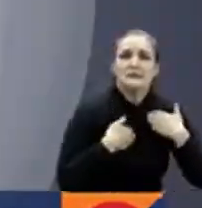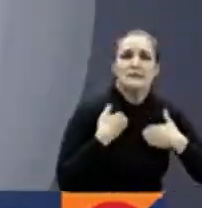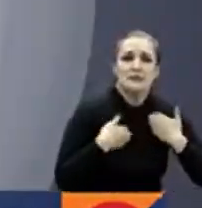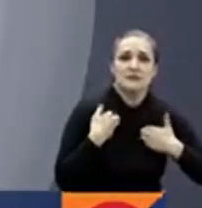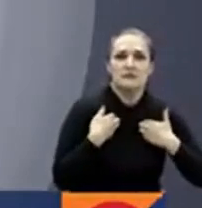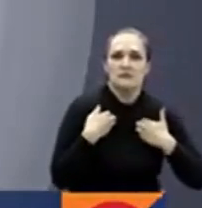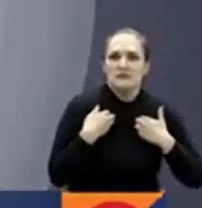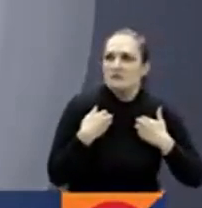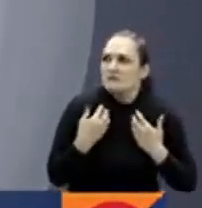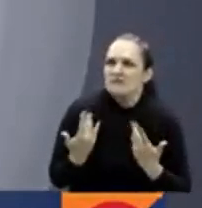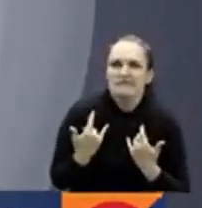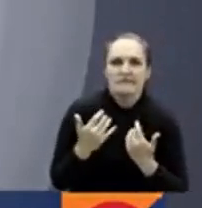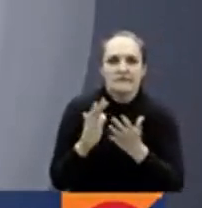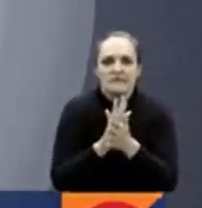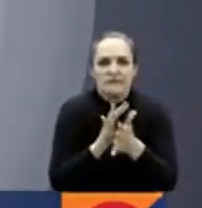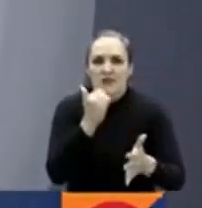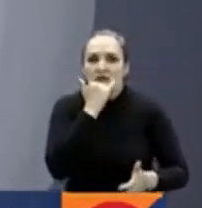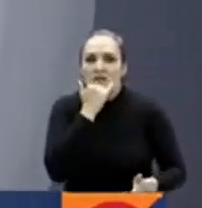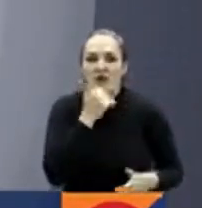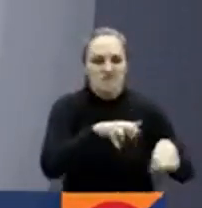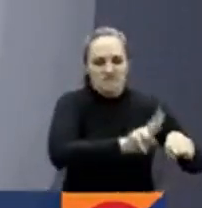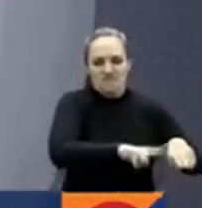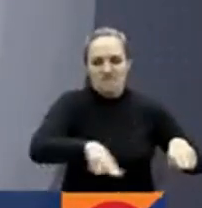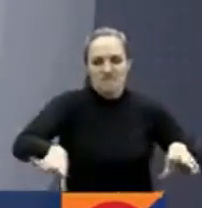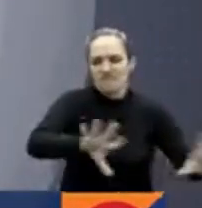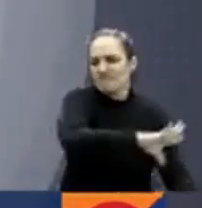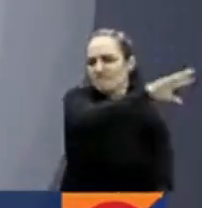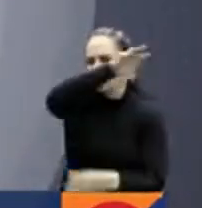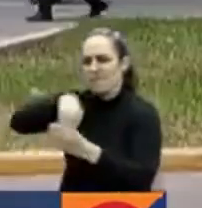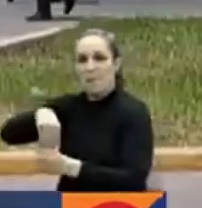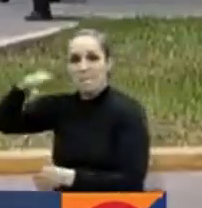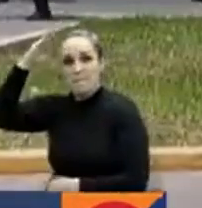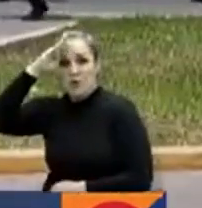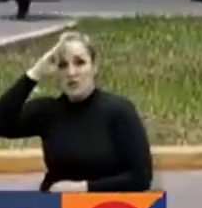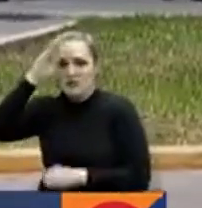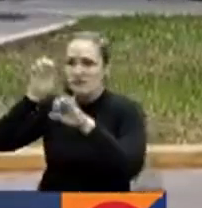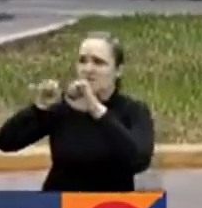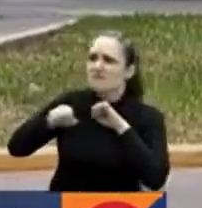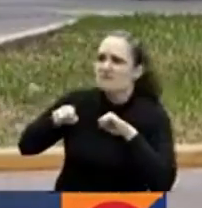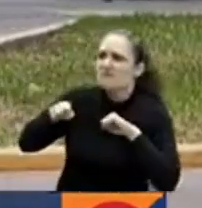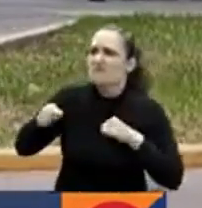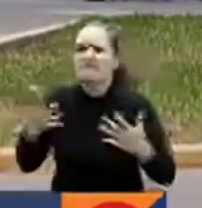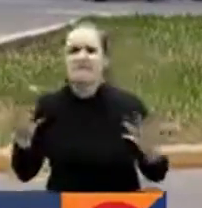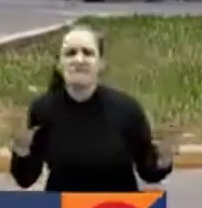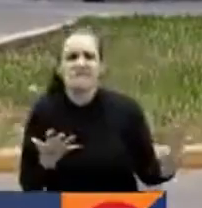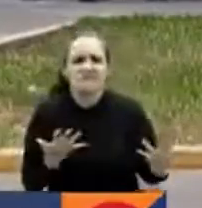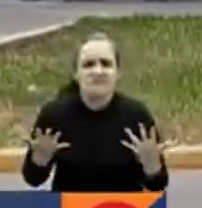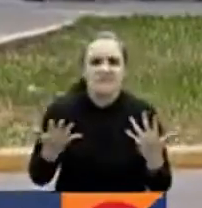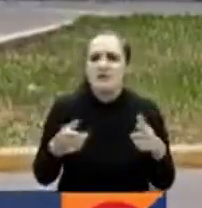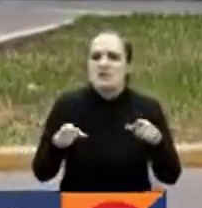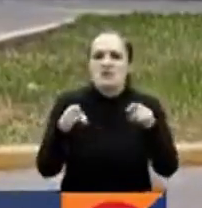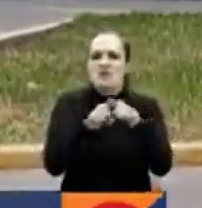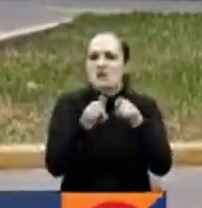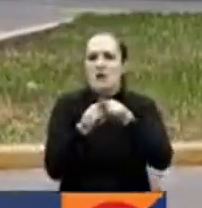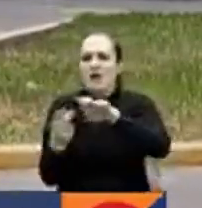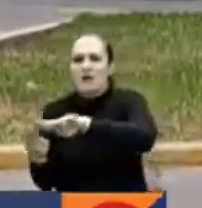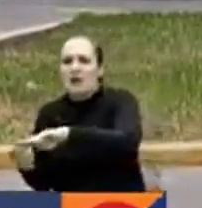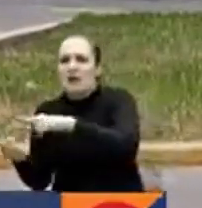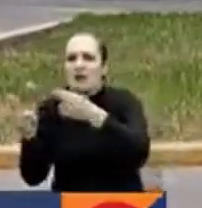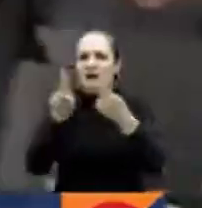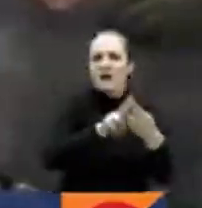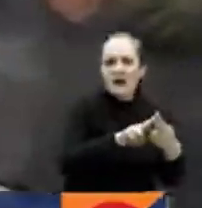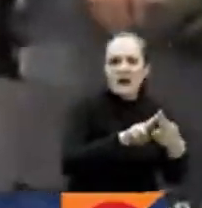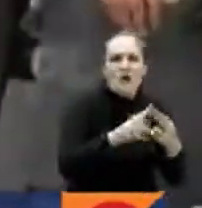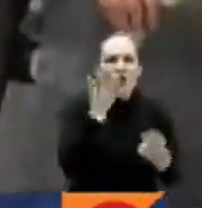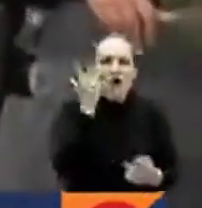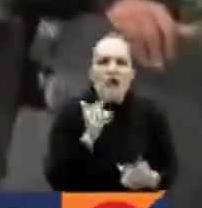minuto. El traslado de los detenidos a planteles policiales fue el paso siguiente. La intervención se convirtió en una versión análoga de las rutinas